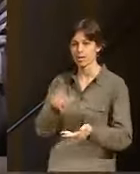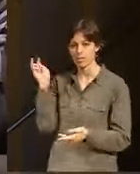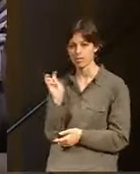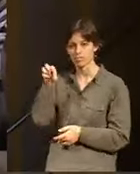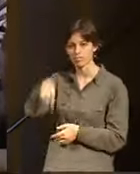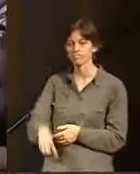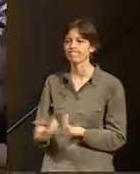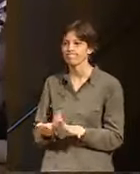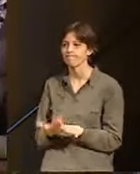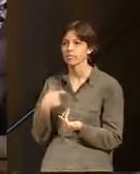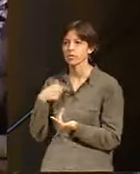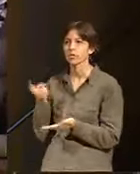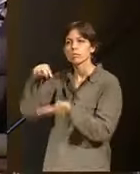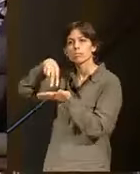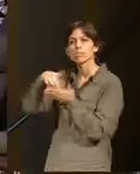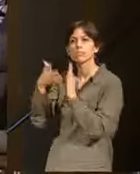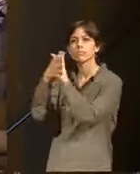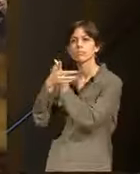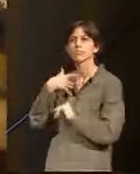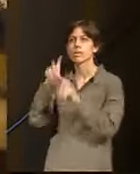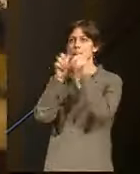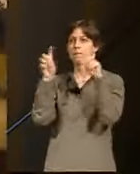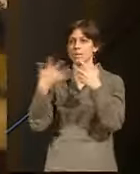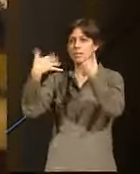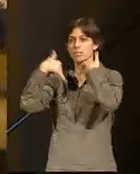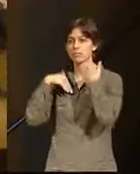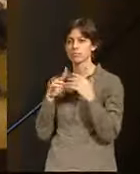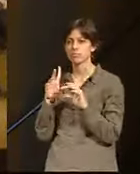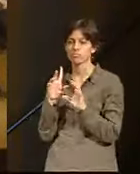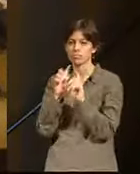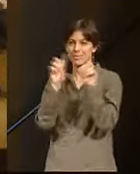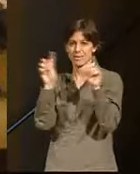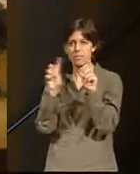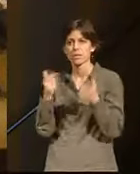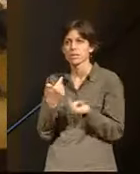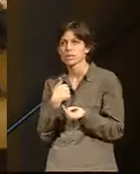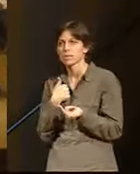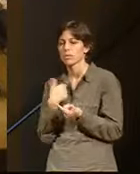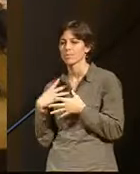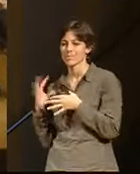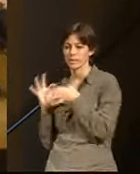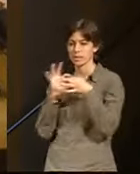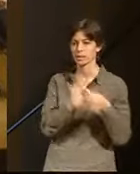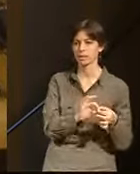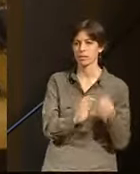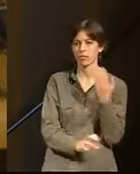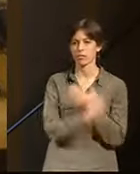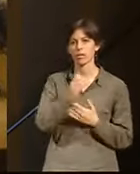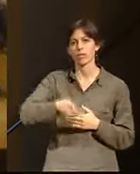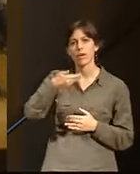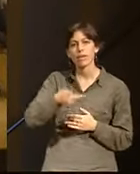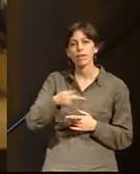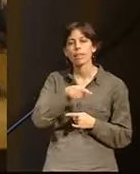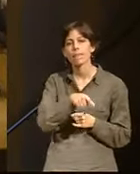podía ser de otra manera, como realmente como empresa responsable corporativamente, nos une, creo que esa